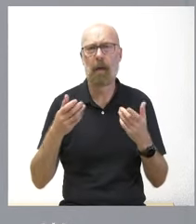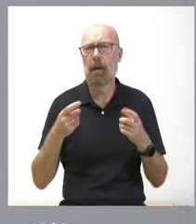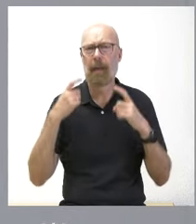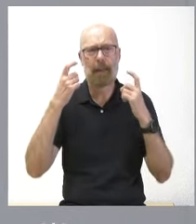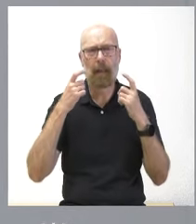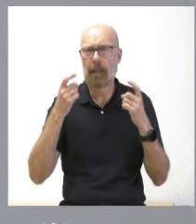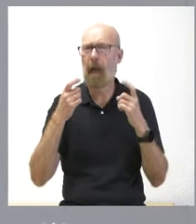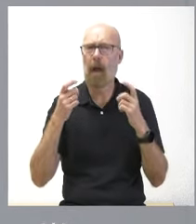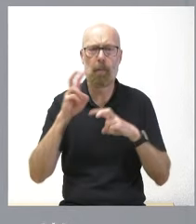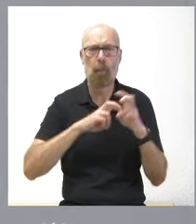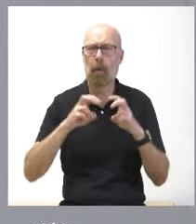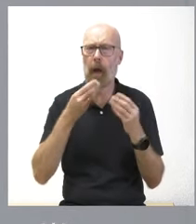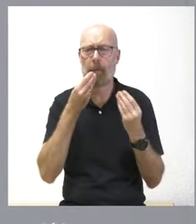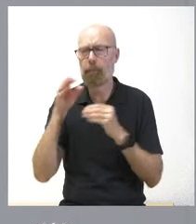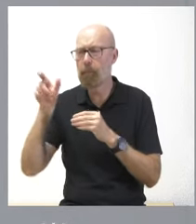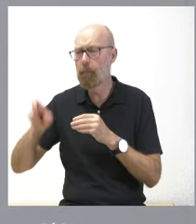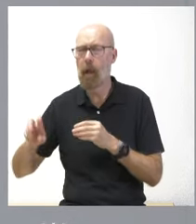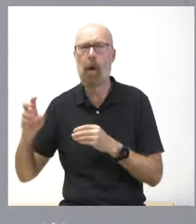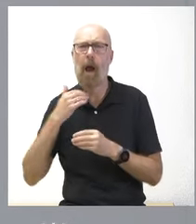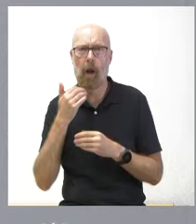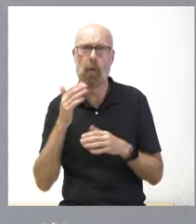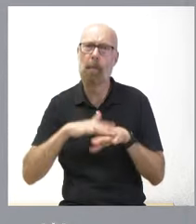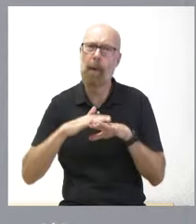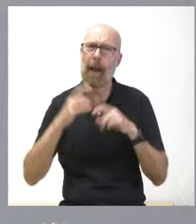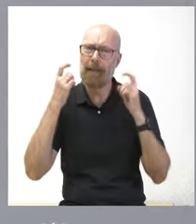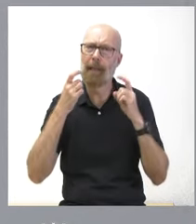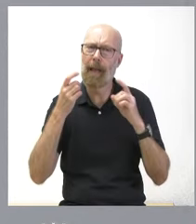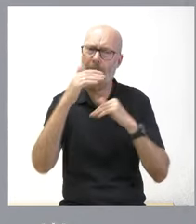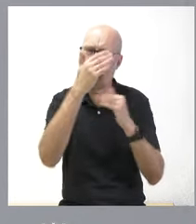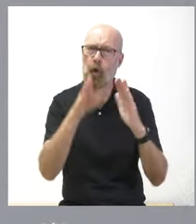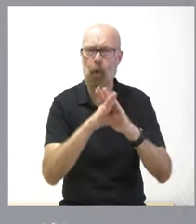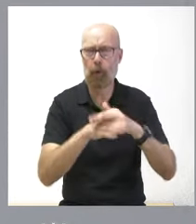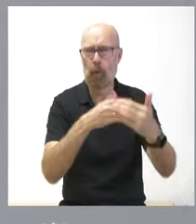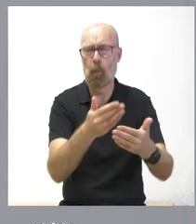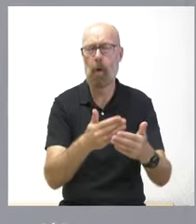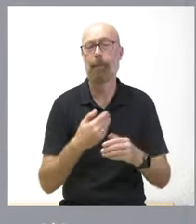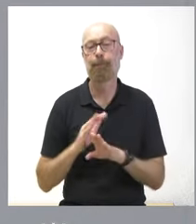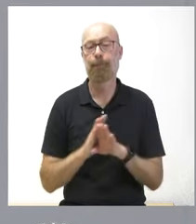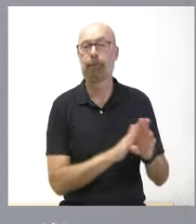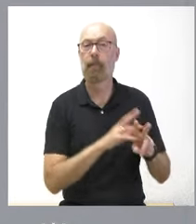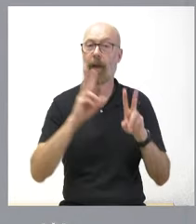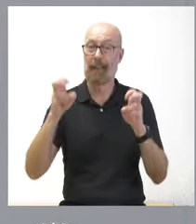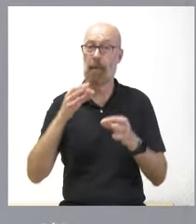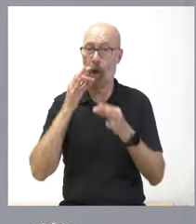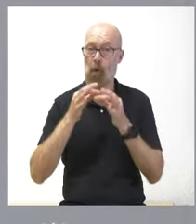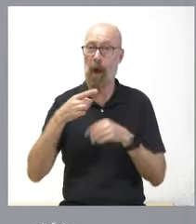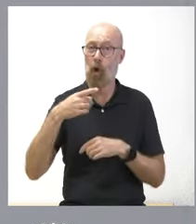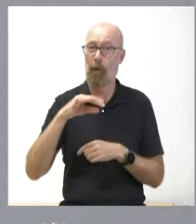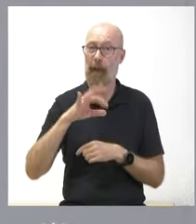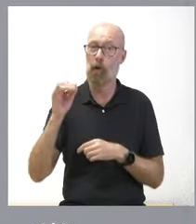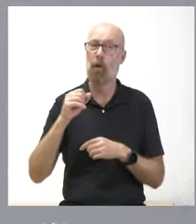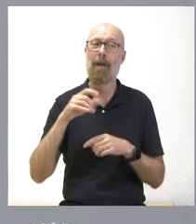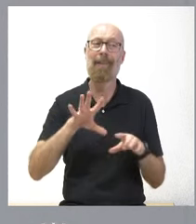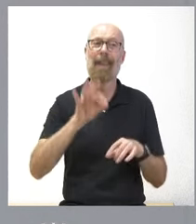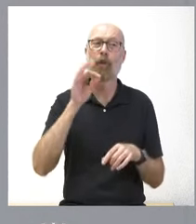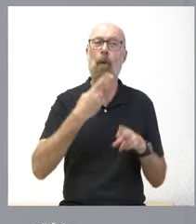estamos haciendo hasta el momento actual para que la asistencia permanezca en el caso del godello que usted plantea es que no es una decisión política es que